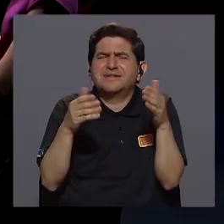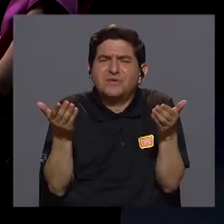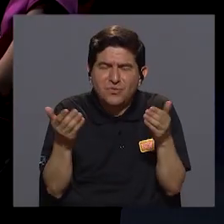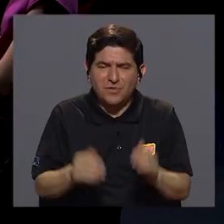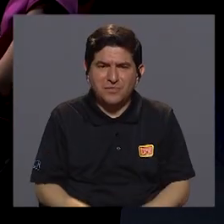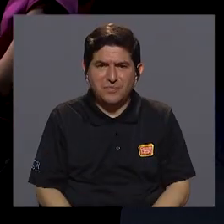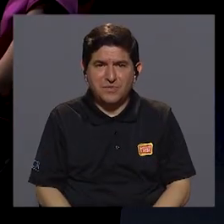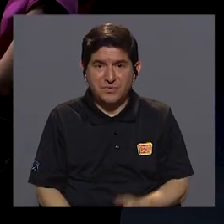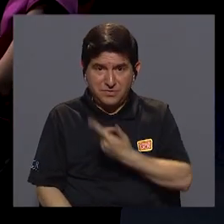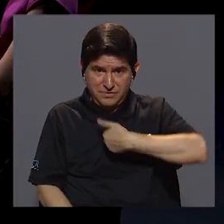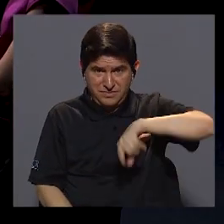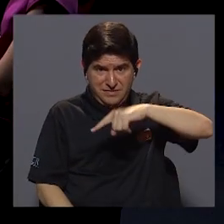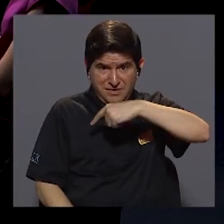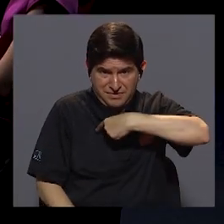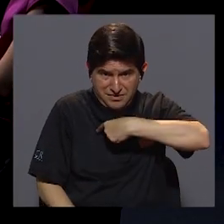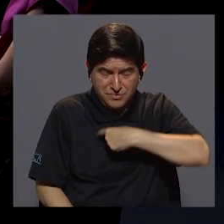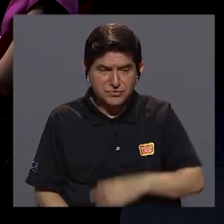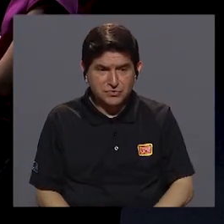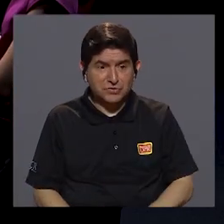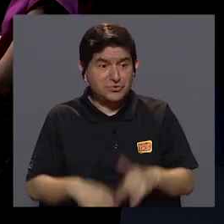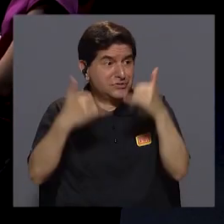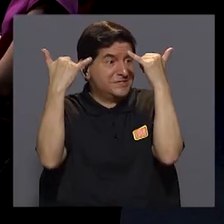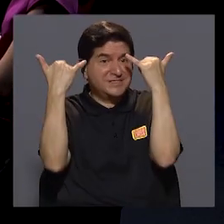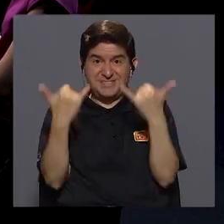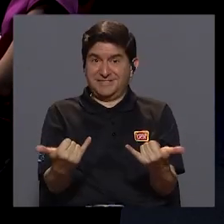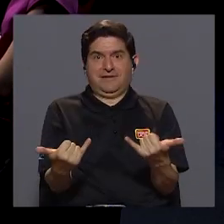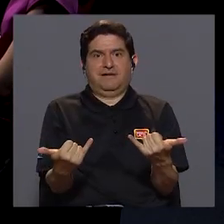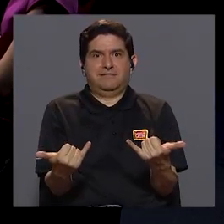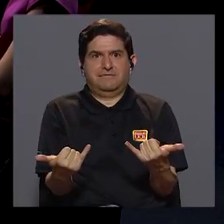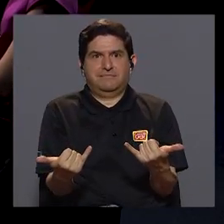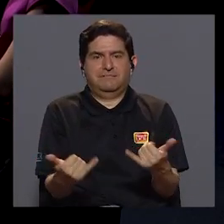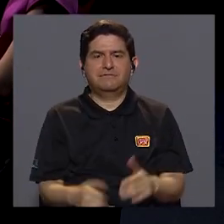de una vez por todas